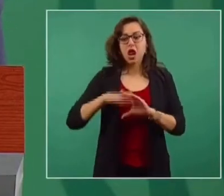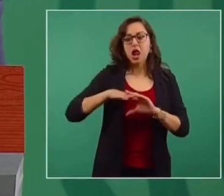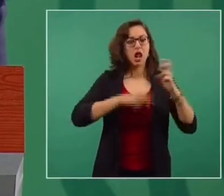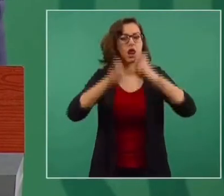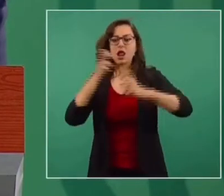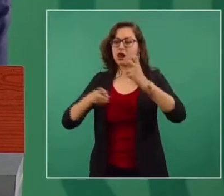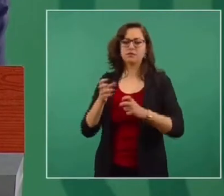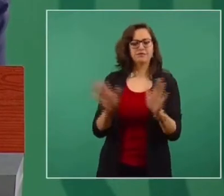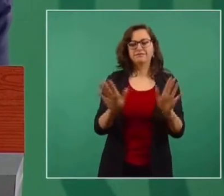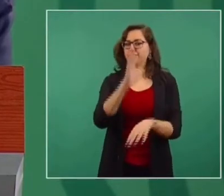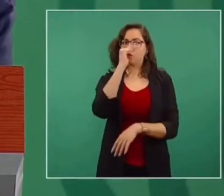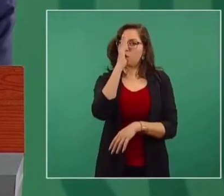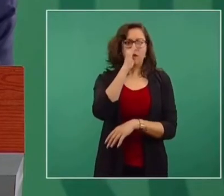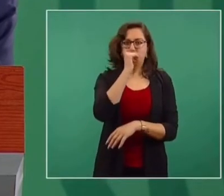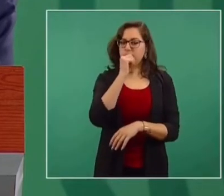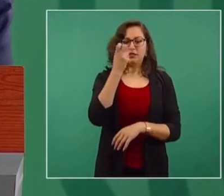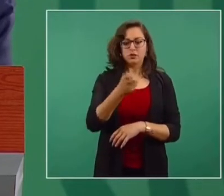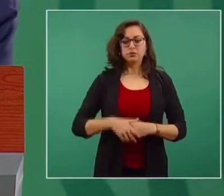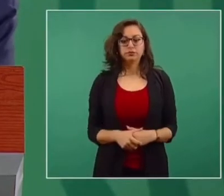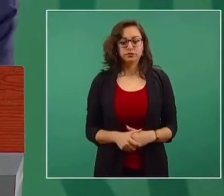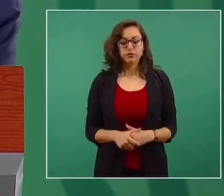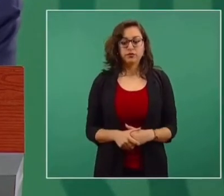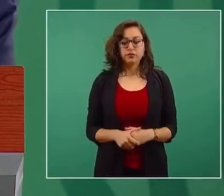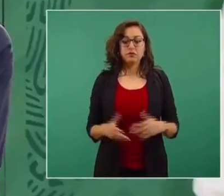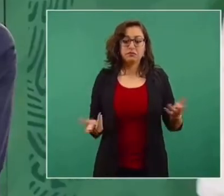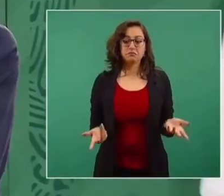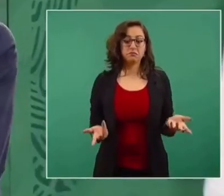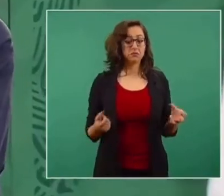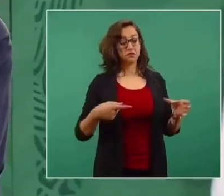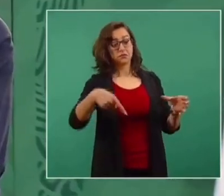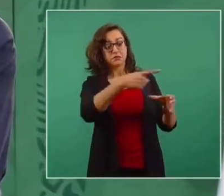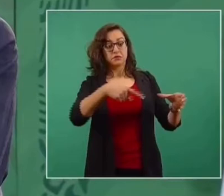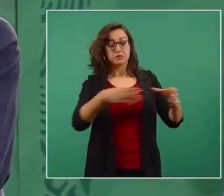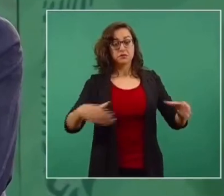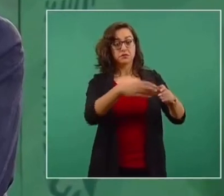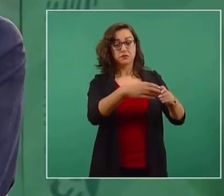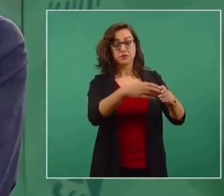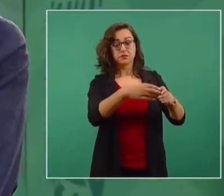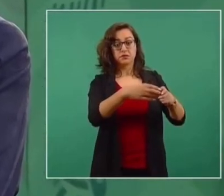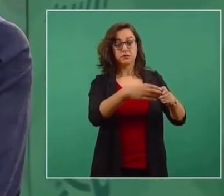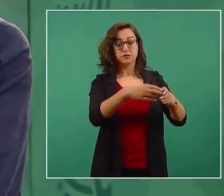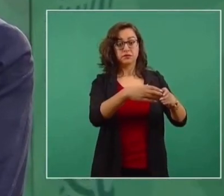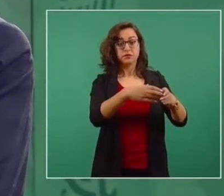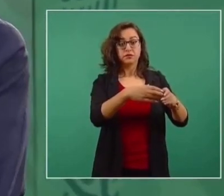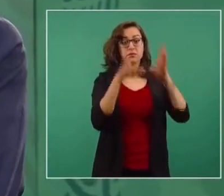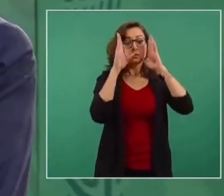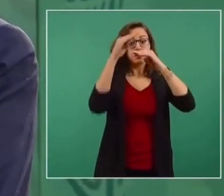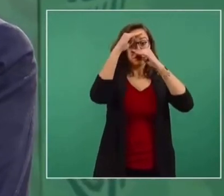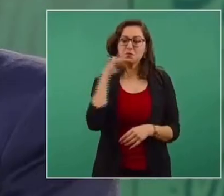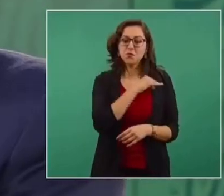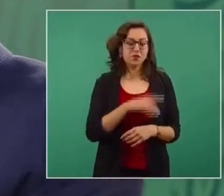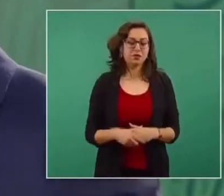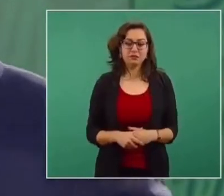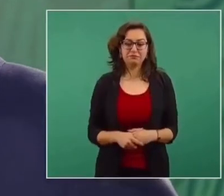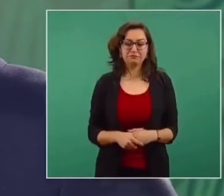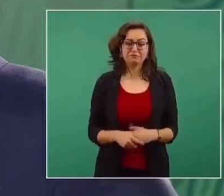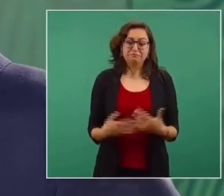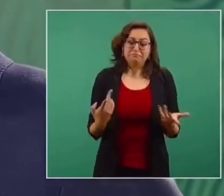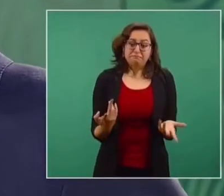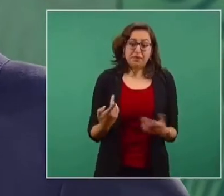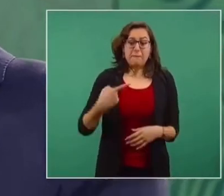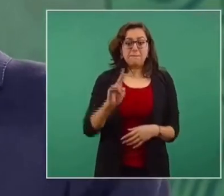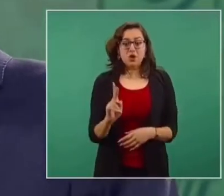porque ahora resulta que son feministas los conservadores. Pero yo ya no puedo